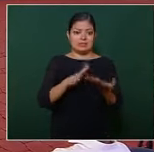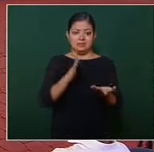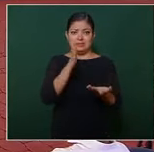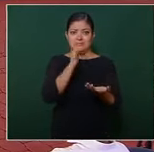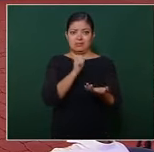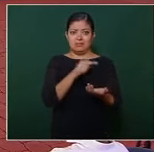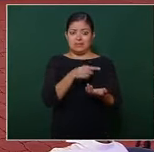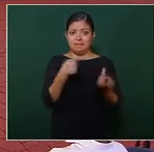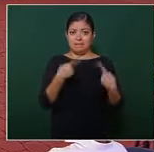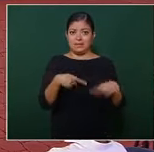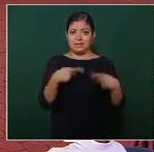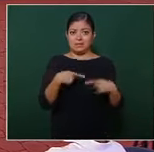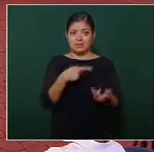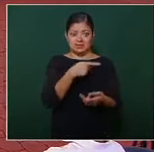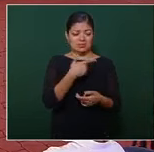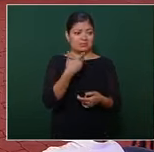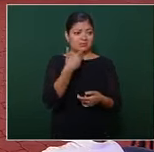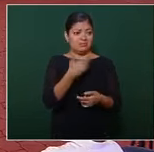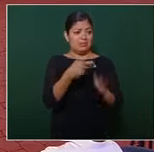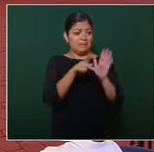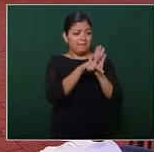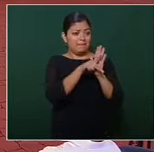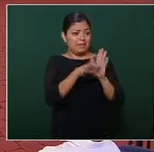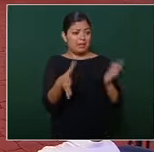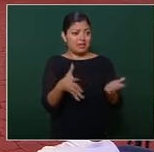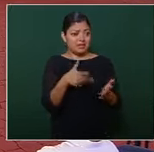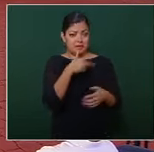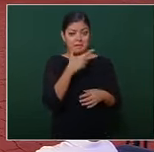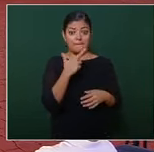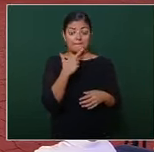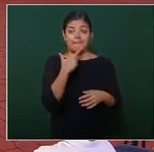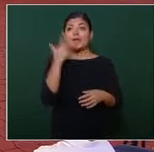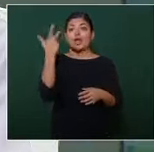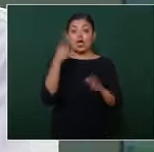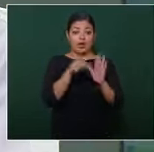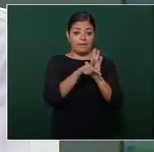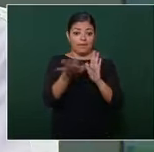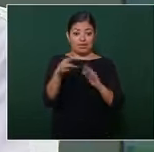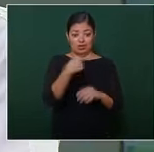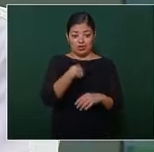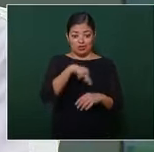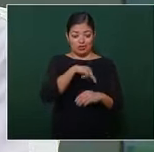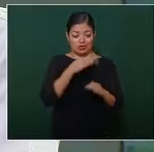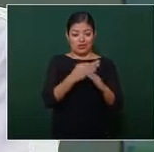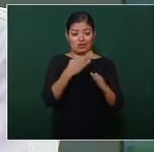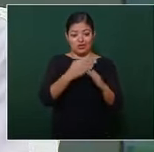a uno de los mejores periodistas si no es que el mejor periodista de nuestro tiempo